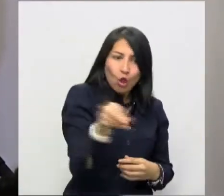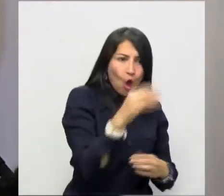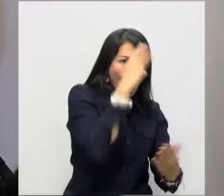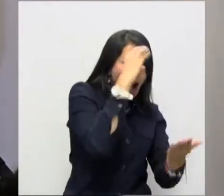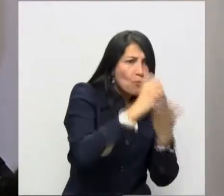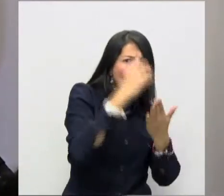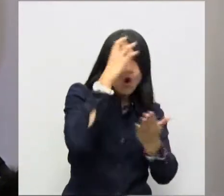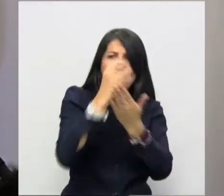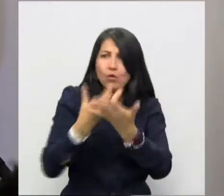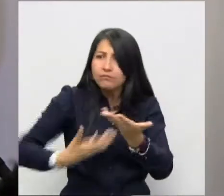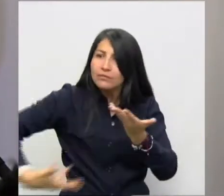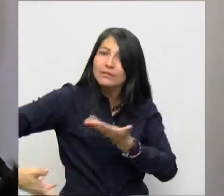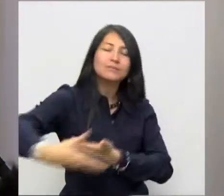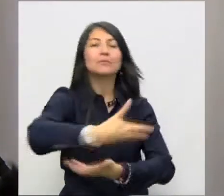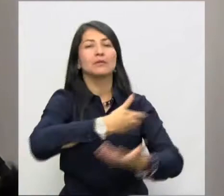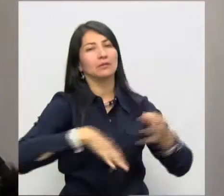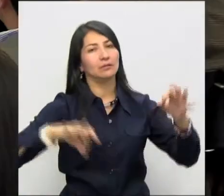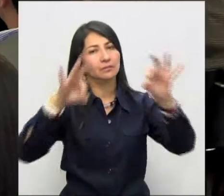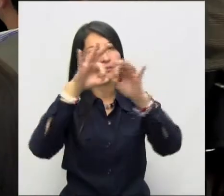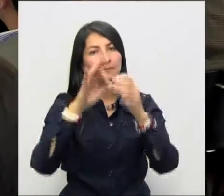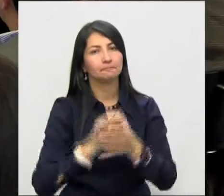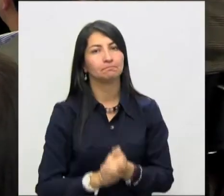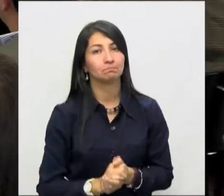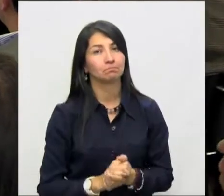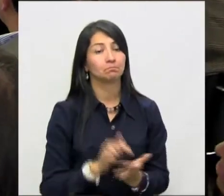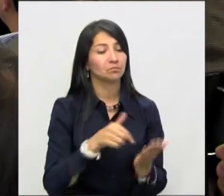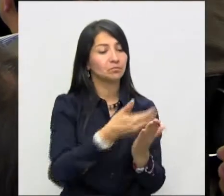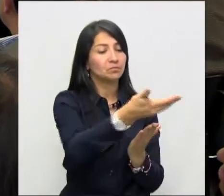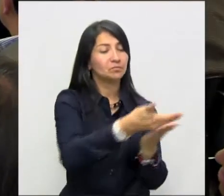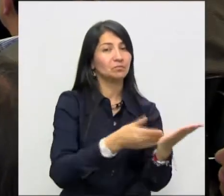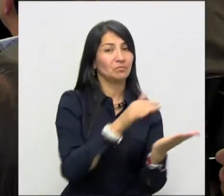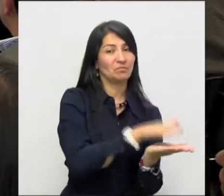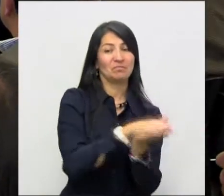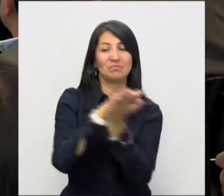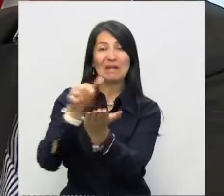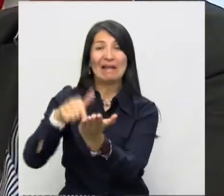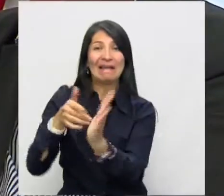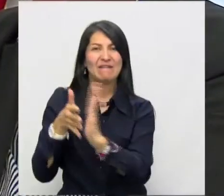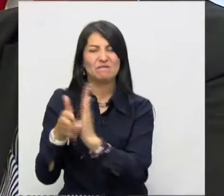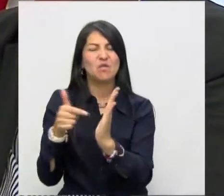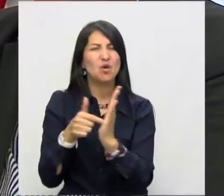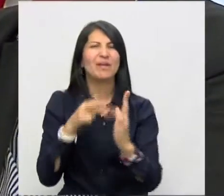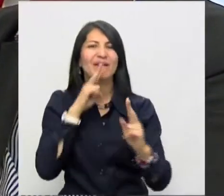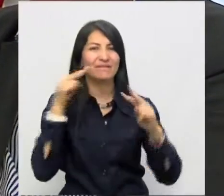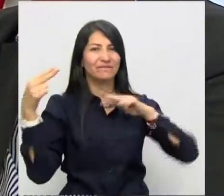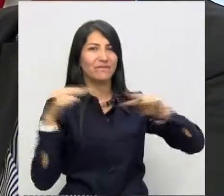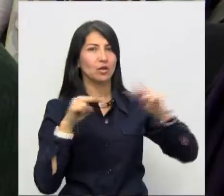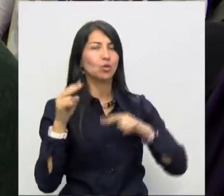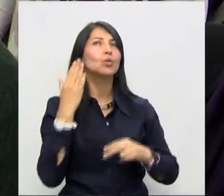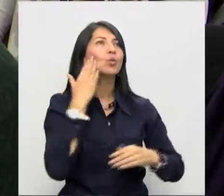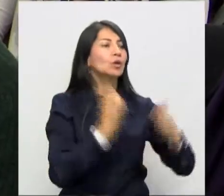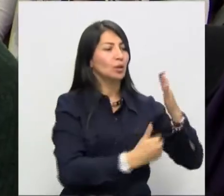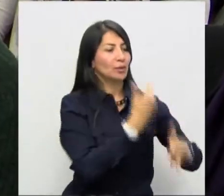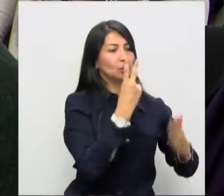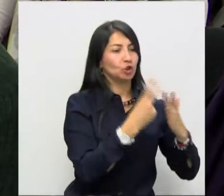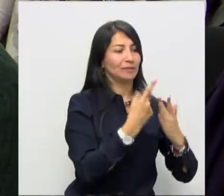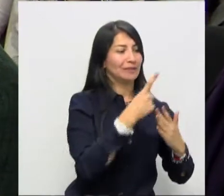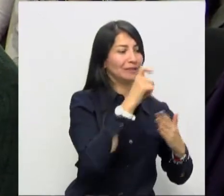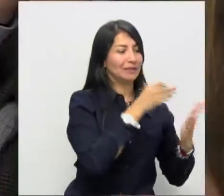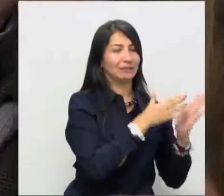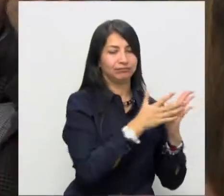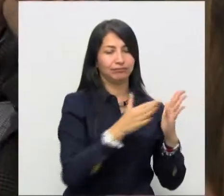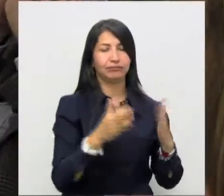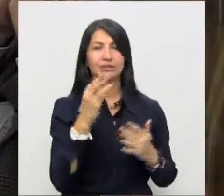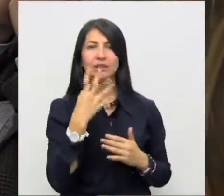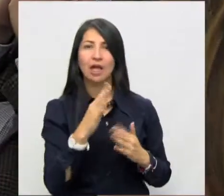intervengan y opinen sobre lo que se está haciendo. Según el informe de la veeduría, el avance de la obra que inició en 2016